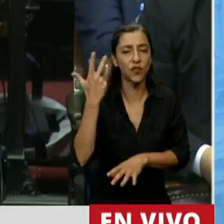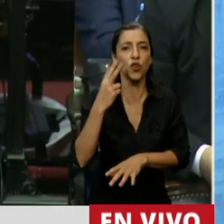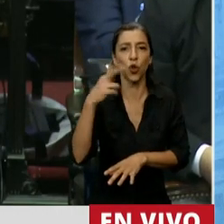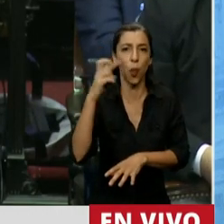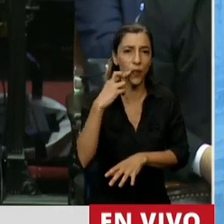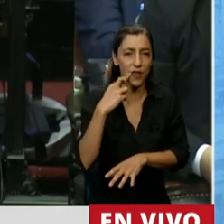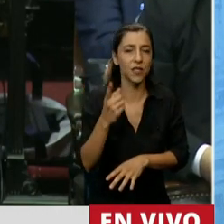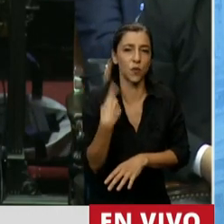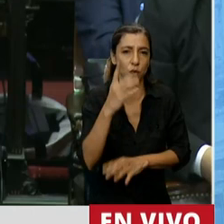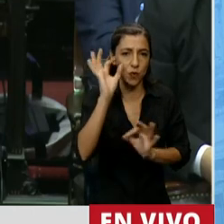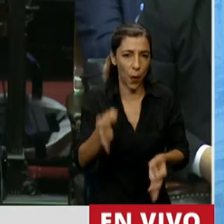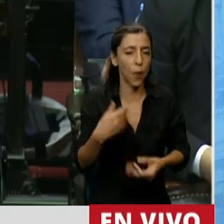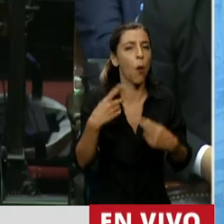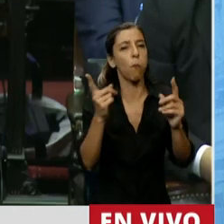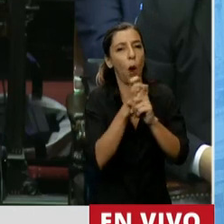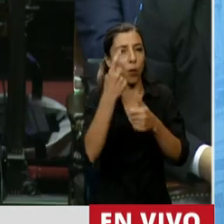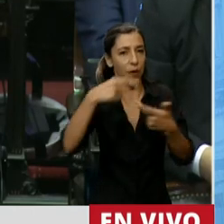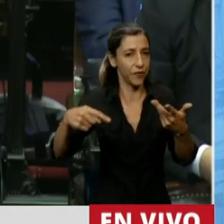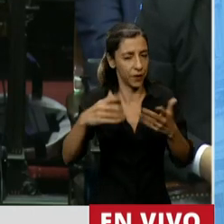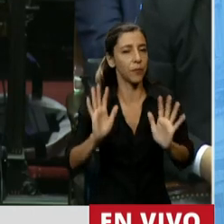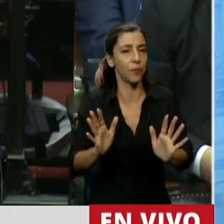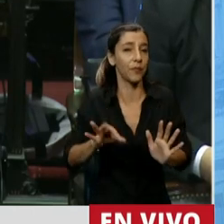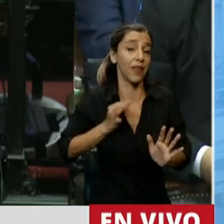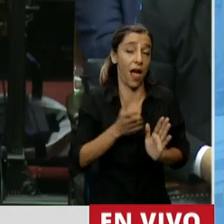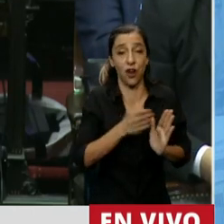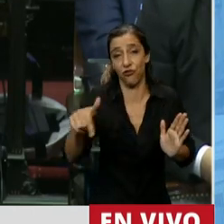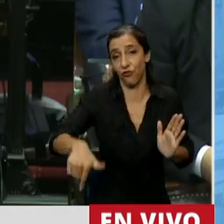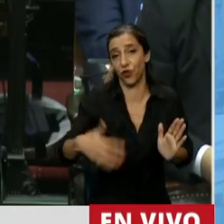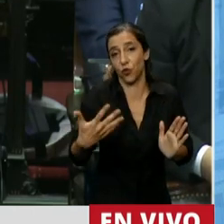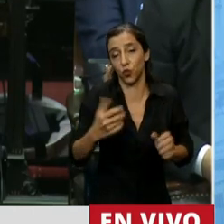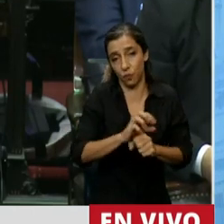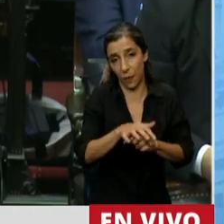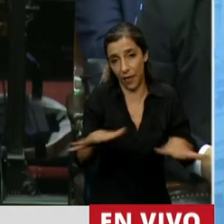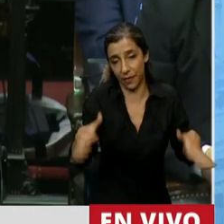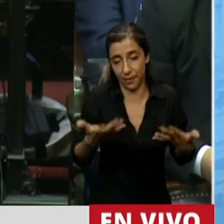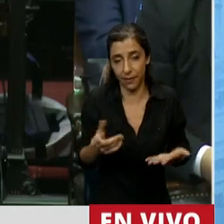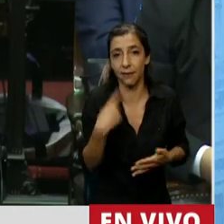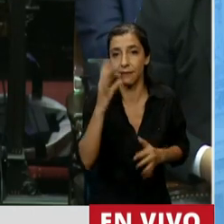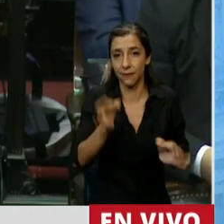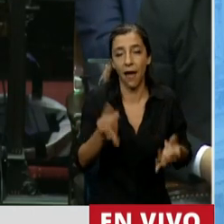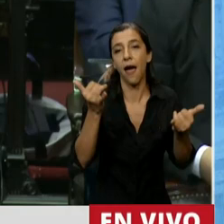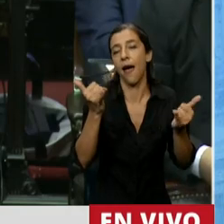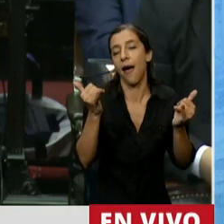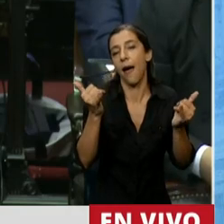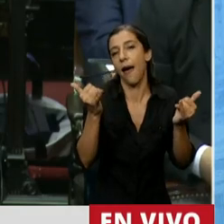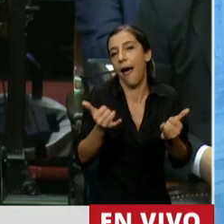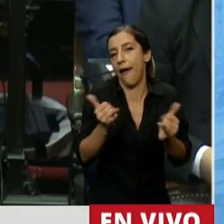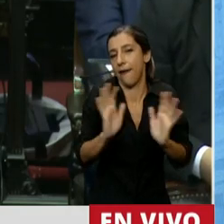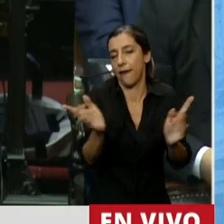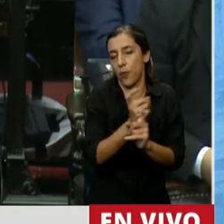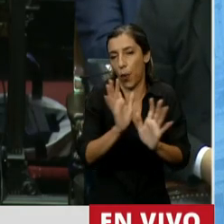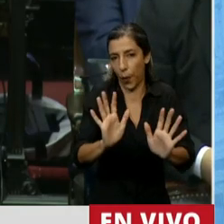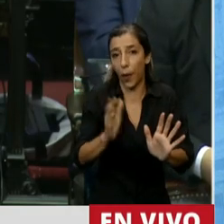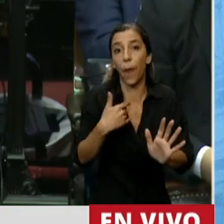y también hubo problemas en 2020 derivados de la pandemia. Pero ya vemos que la recaudación está aumentando,